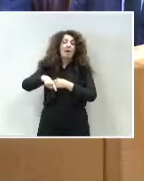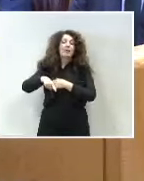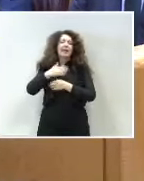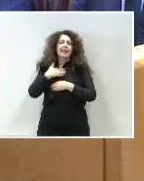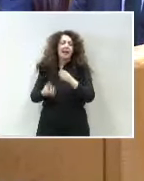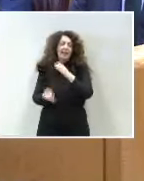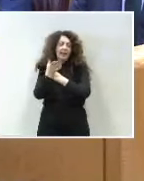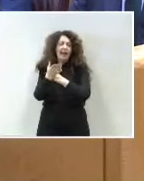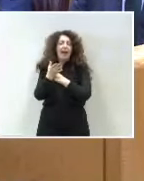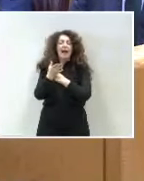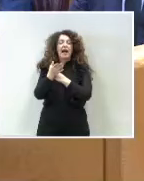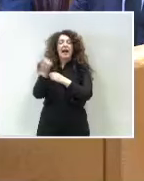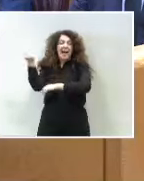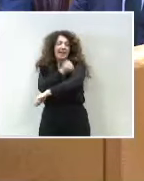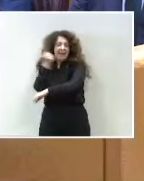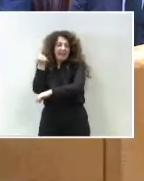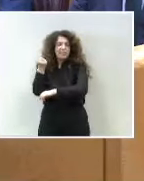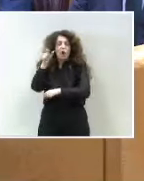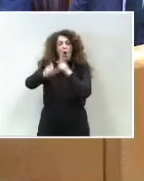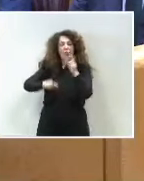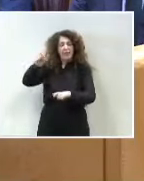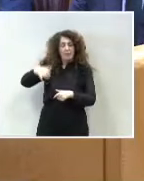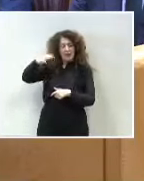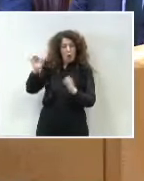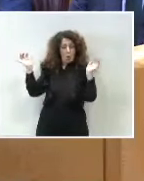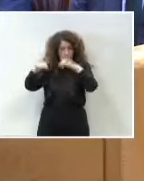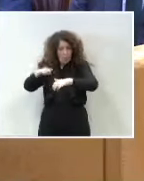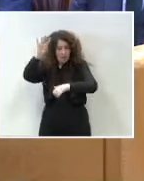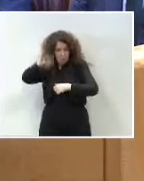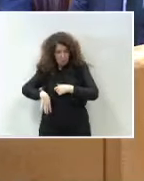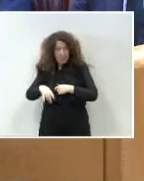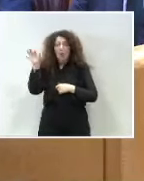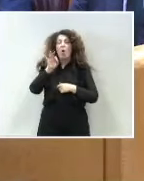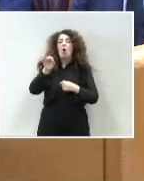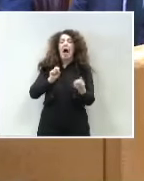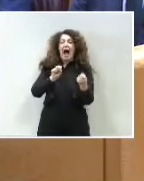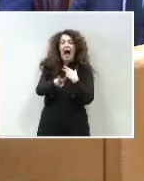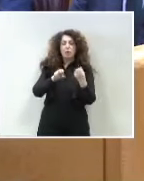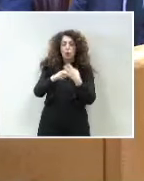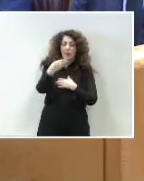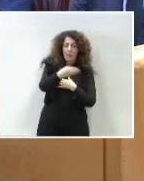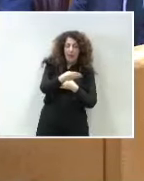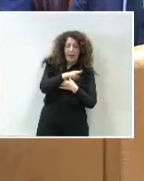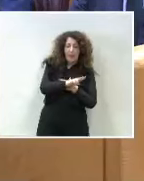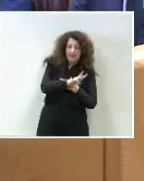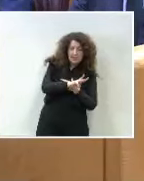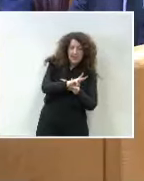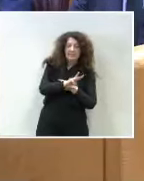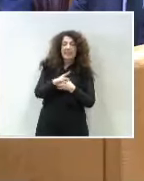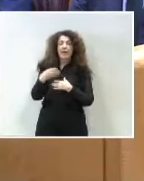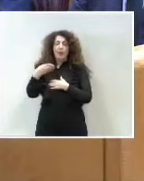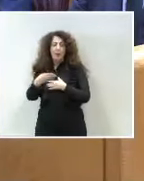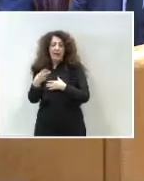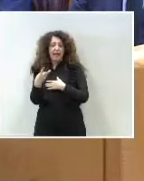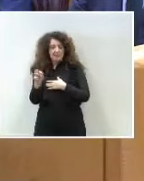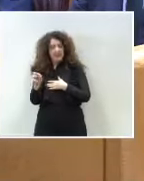o diversas obras hidráulicas, entre otras, o el cambio de la titularidad de las autovías B23 y B30. Y también estamos